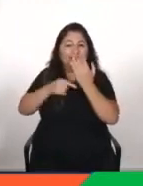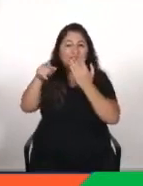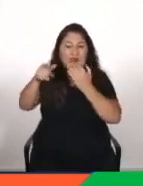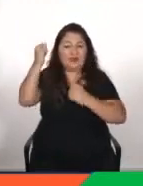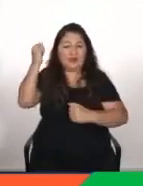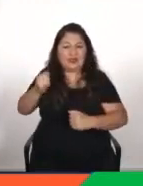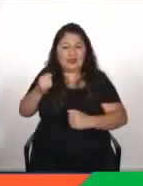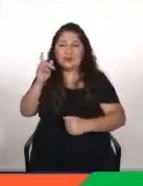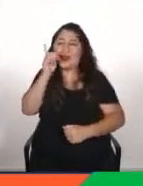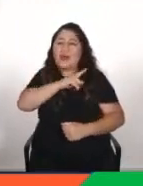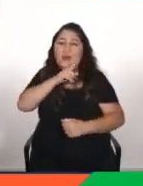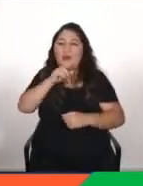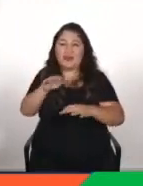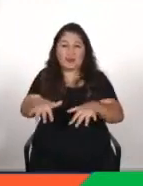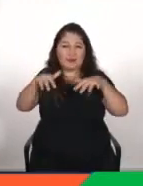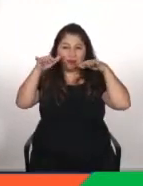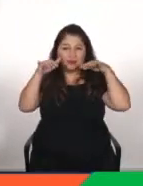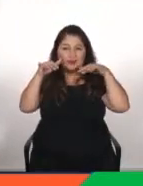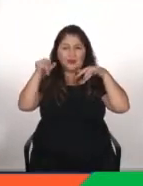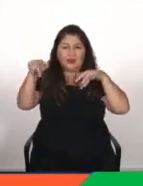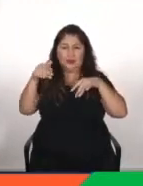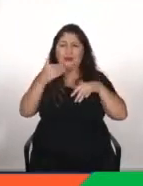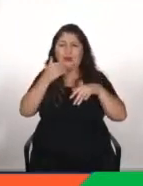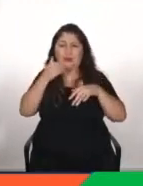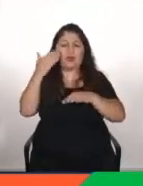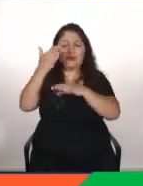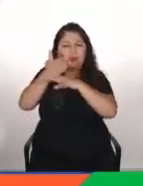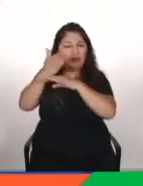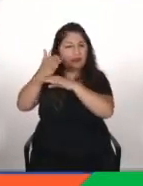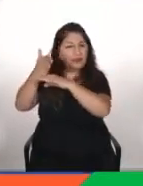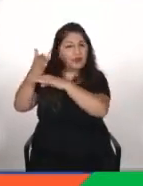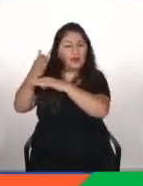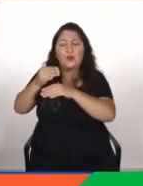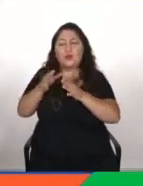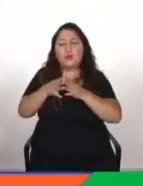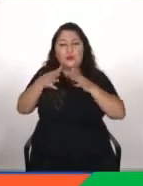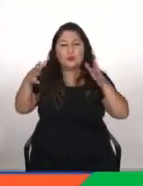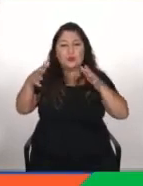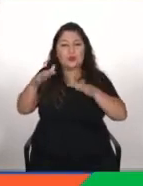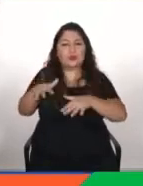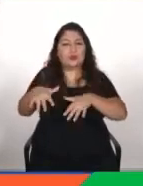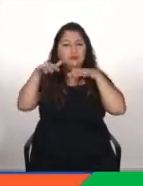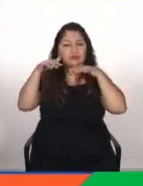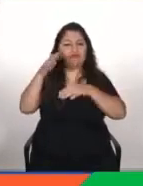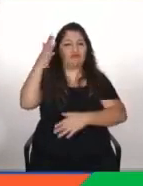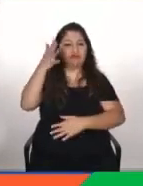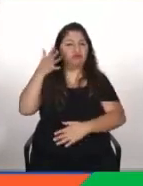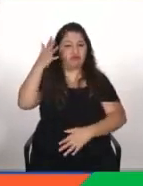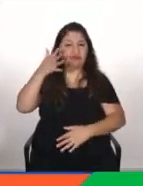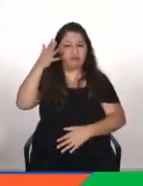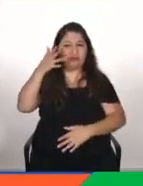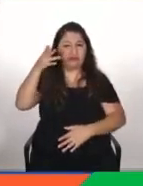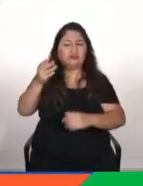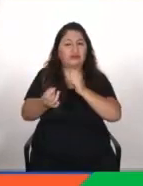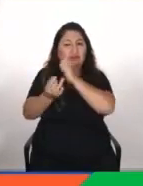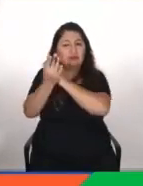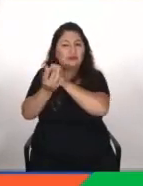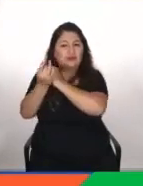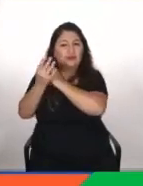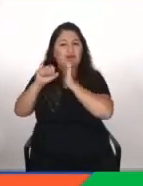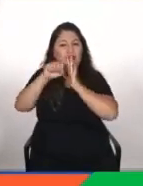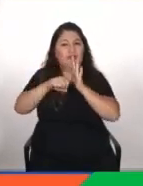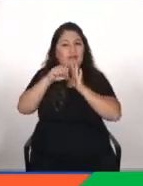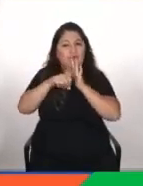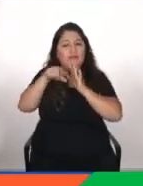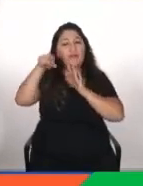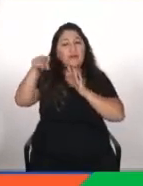conferencias tú también has ido a muchas conferencias, lo has subido a tu canal me llamó mucho la atención ese video donde tú ibas a una conferencia